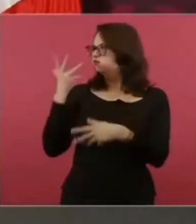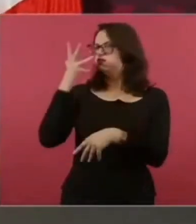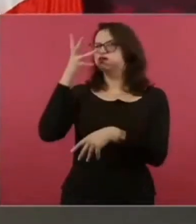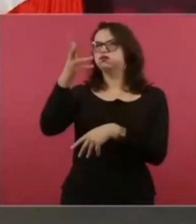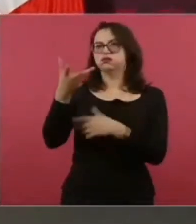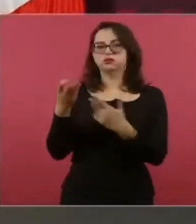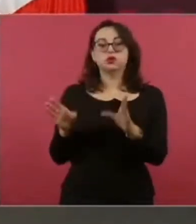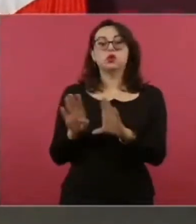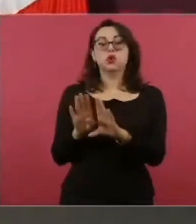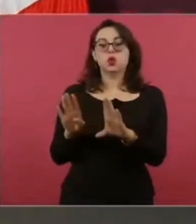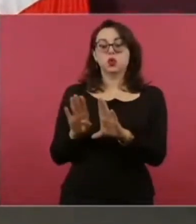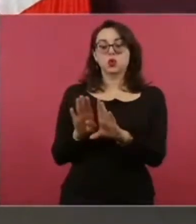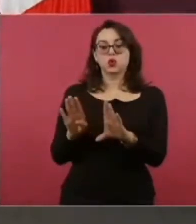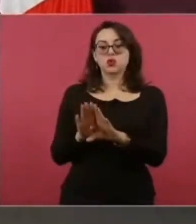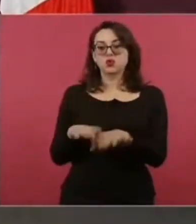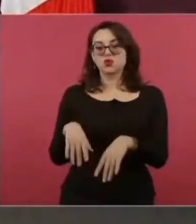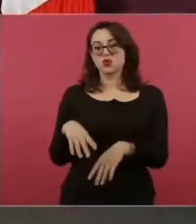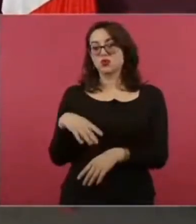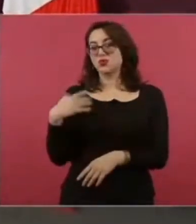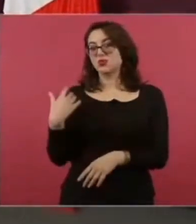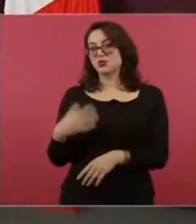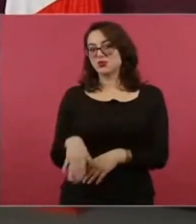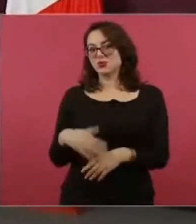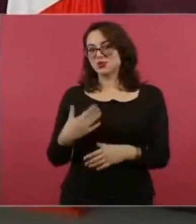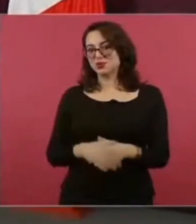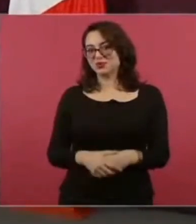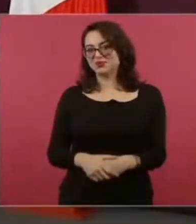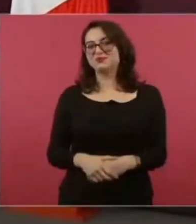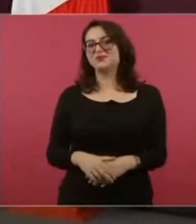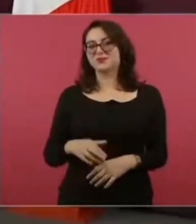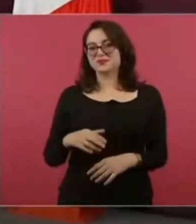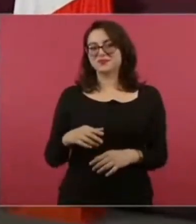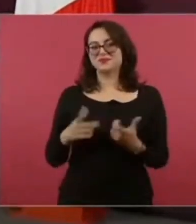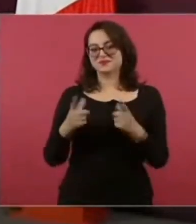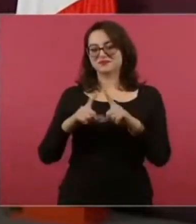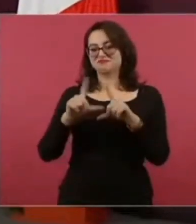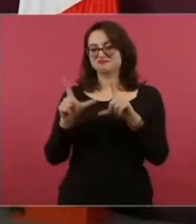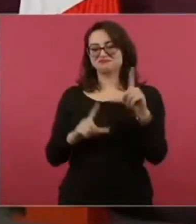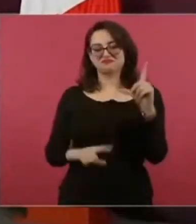algunas décadas, México va a estar entre los diez países del mundo